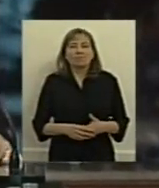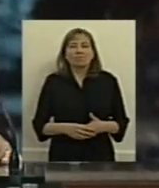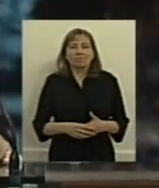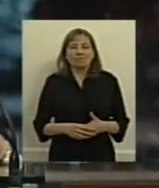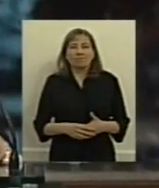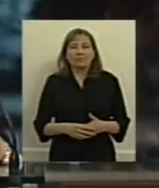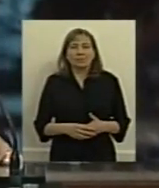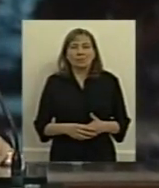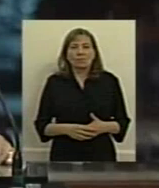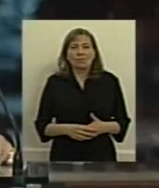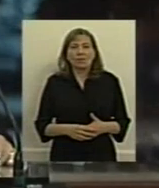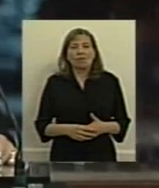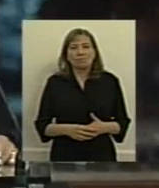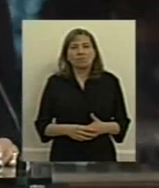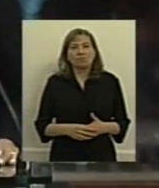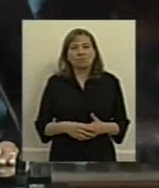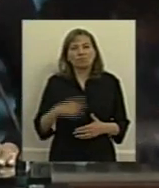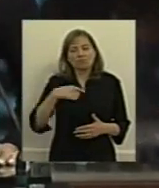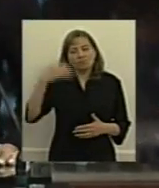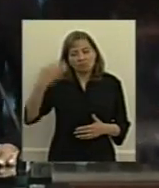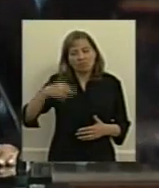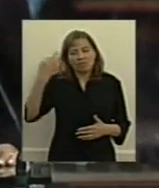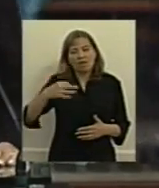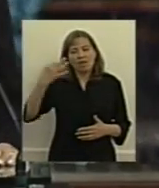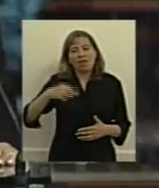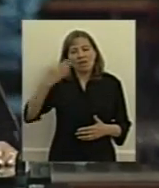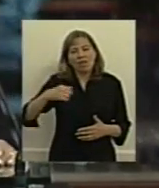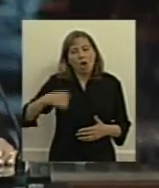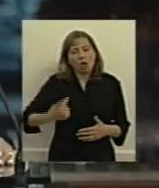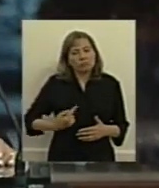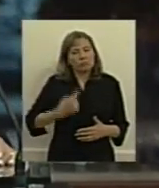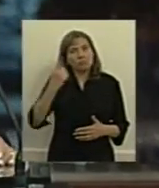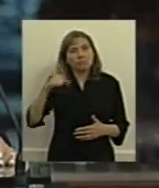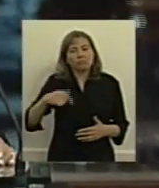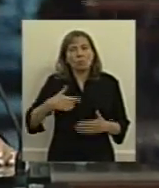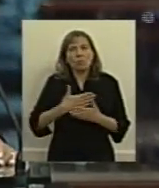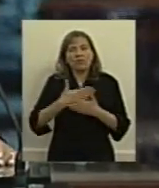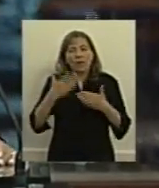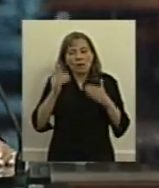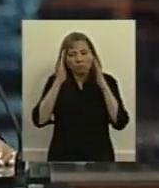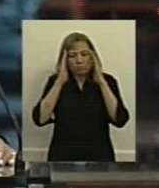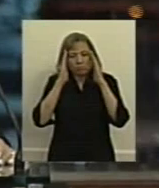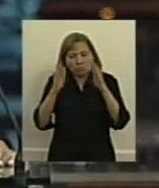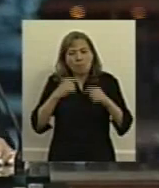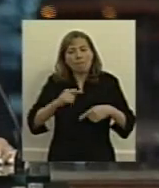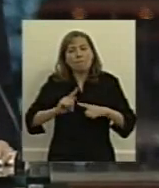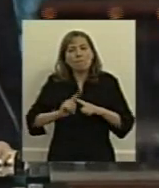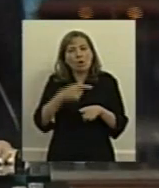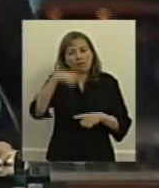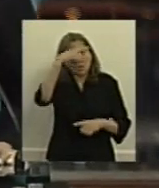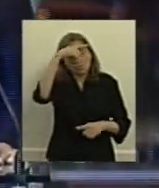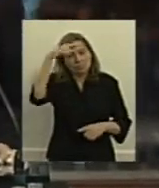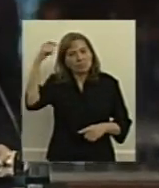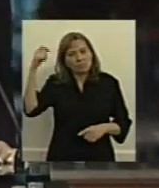hoy abordando un tema que constituye una verdadera política de estado y por lo